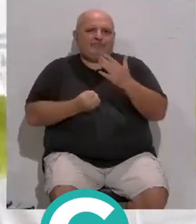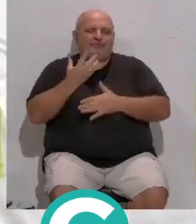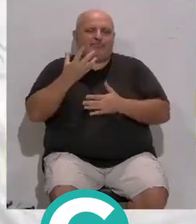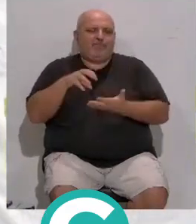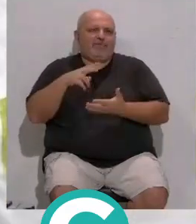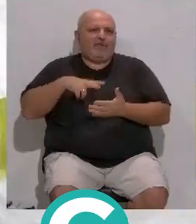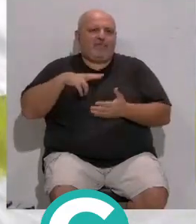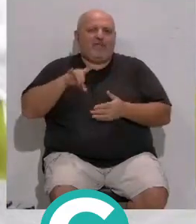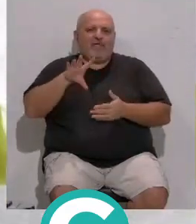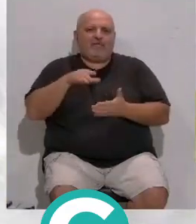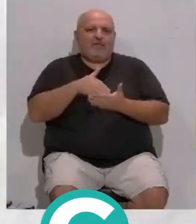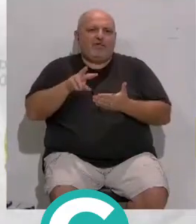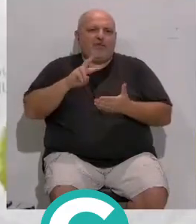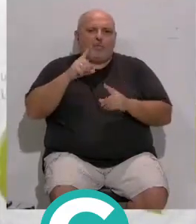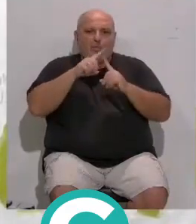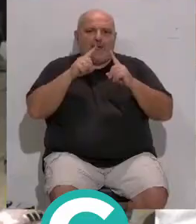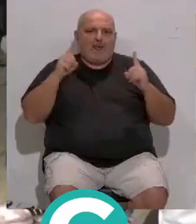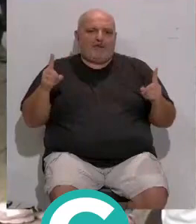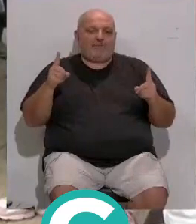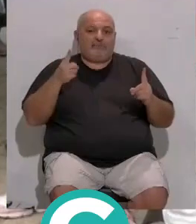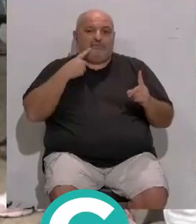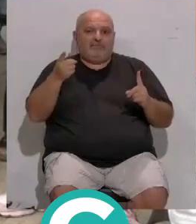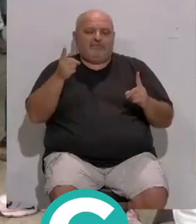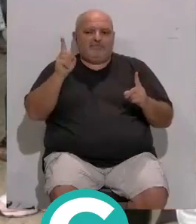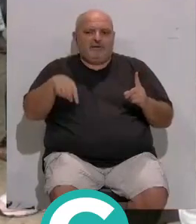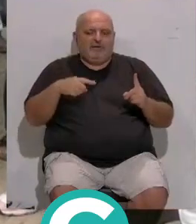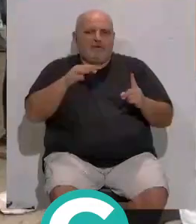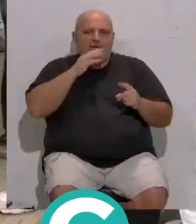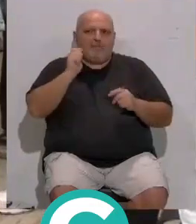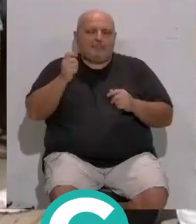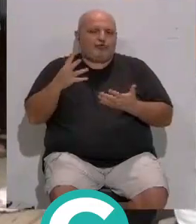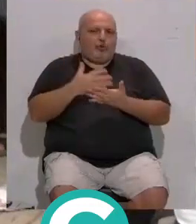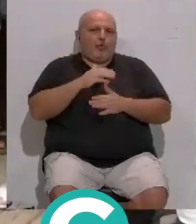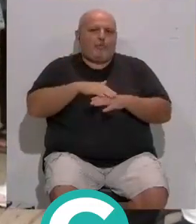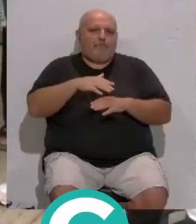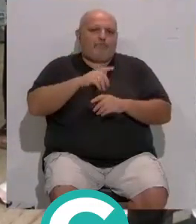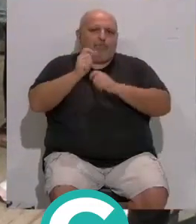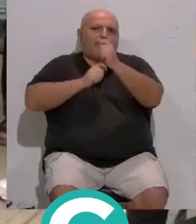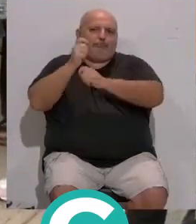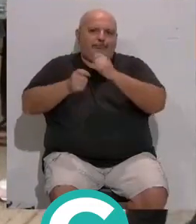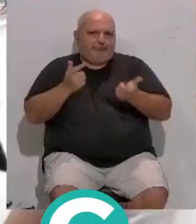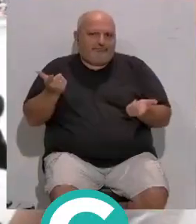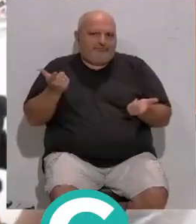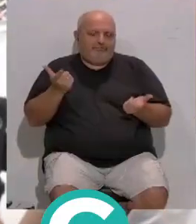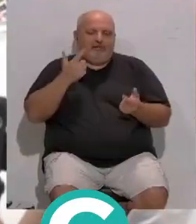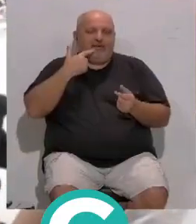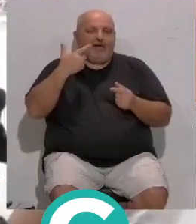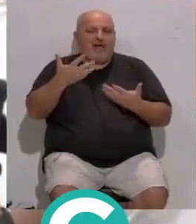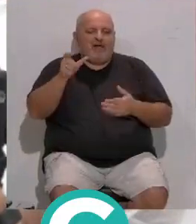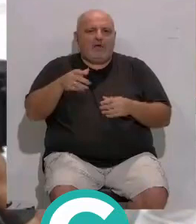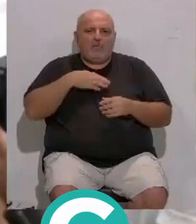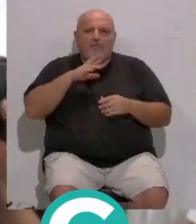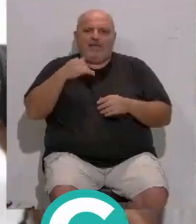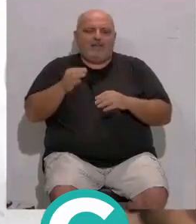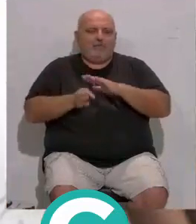deuda de 15 millones de euros... ...en un año y que como ha recalcado... ...se está pagando entre todos. Además el portavoz de Ahora Cádiz... ...ha afirmado que Páez no